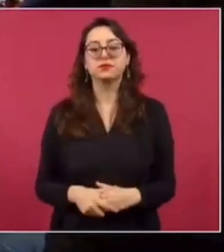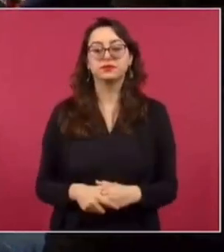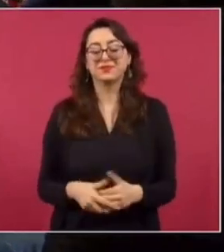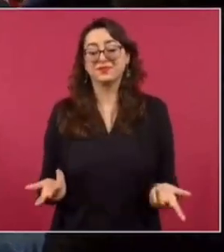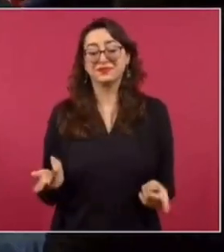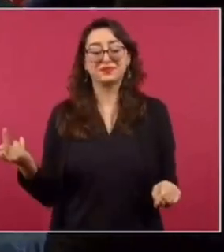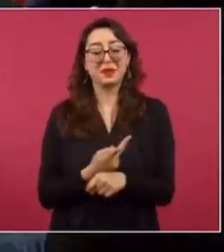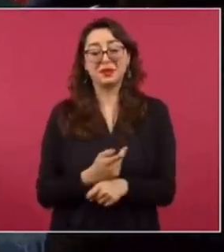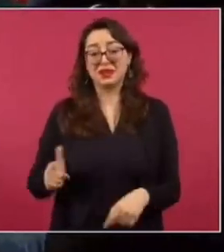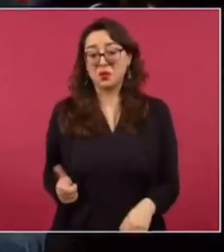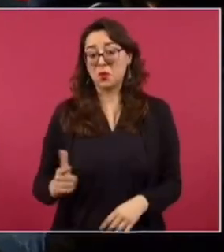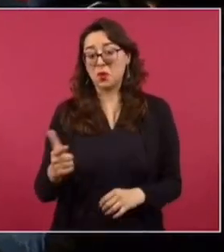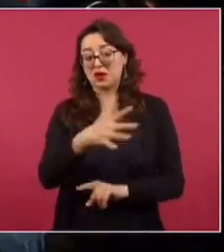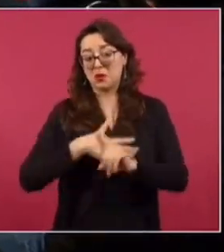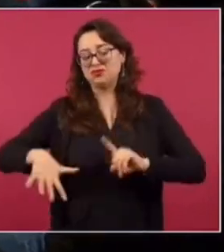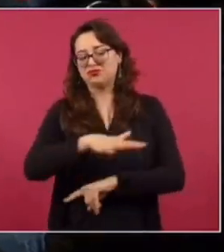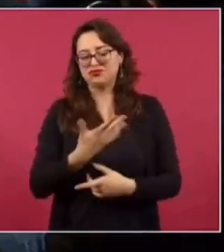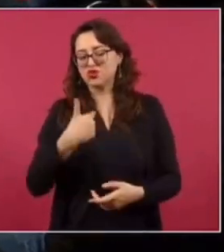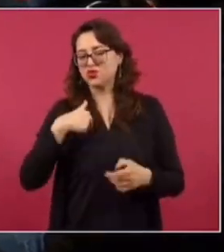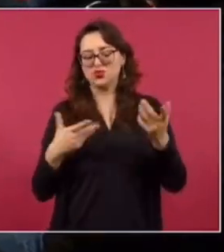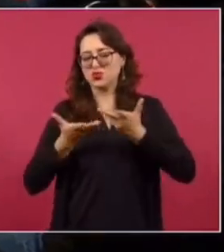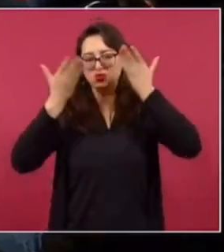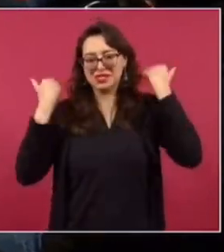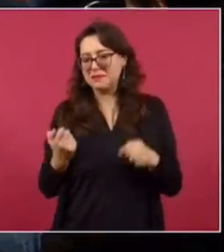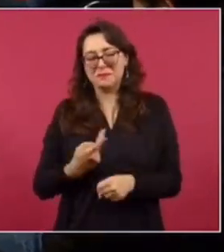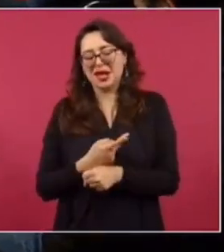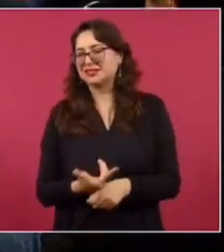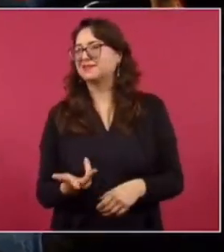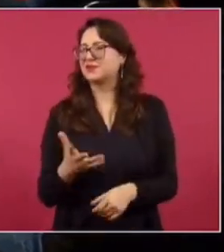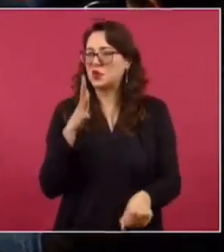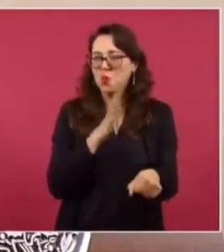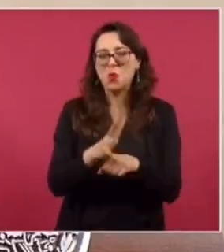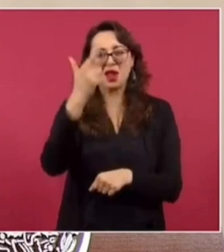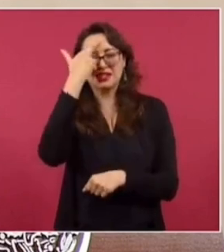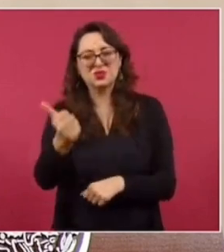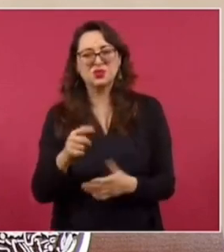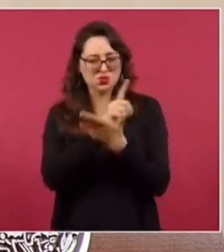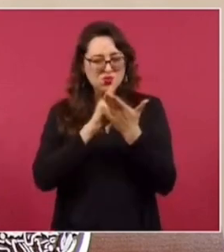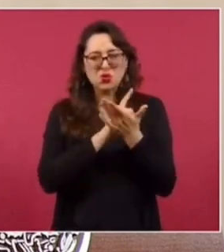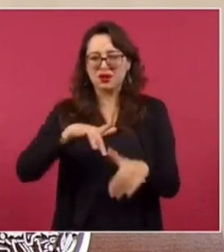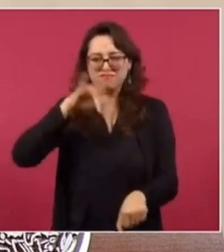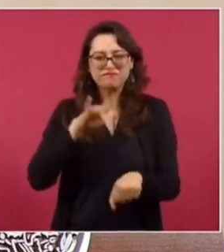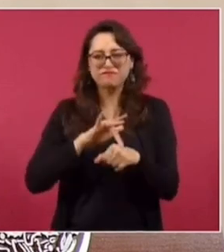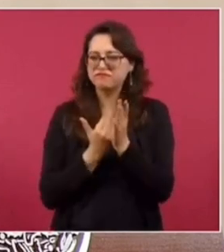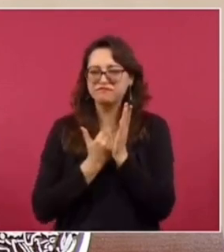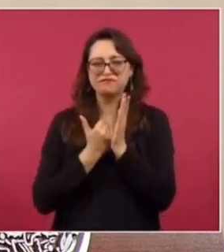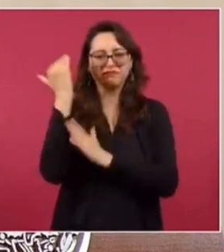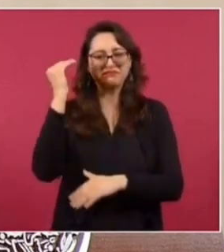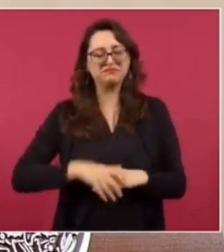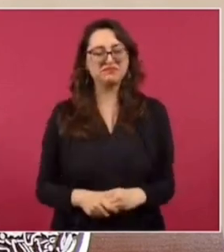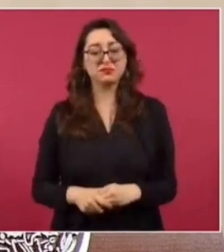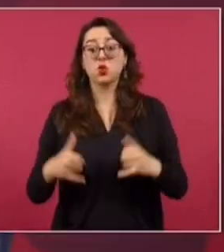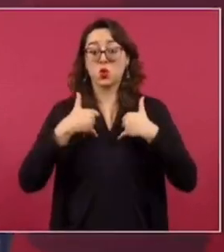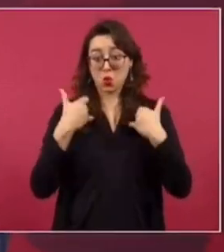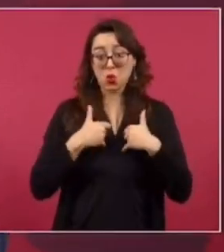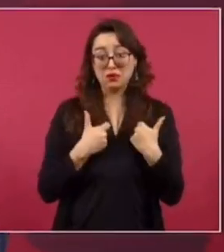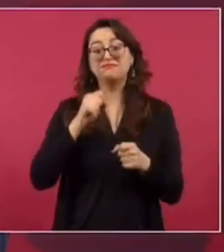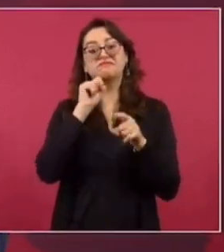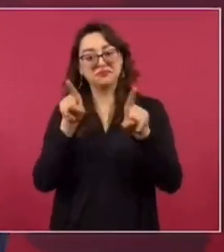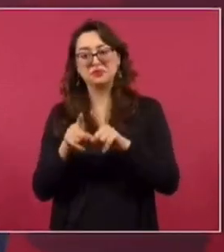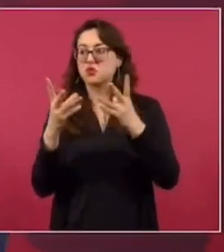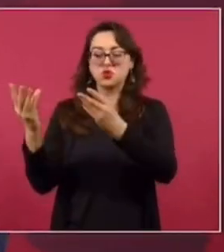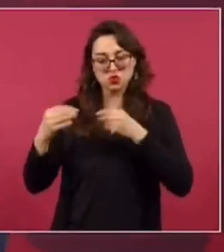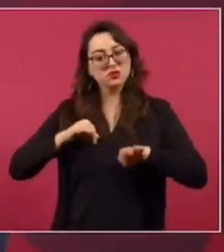a ciencia cierta por qué razón, se incrementó el consumo. No solo en jóvenes, lamentablemente en